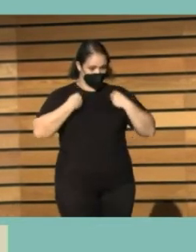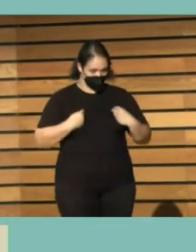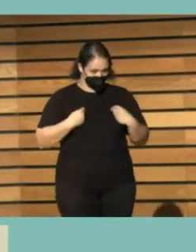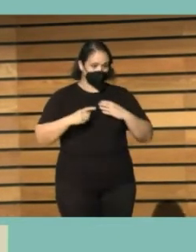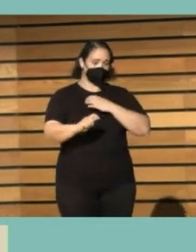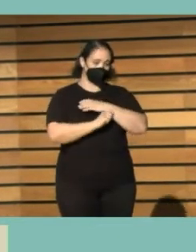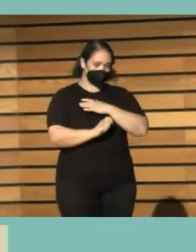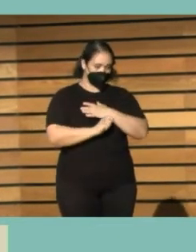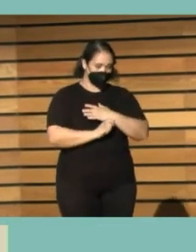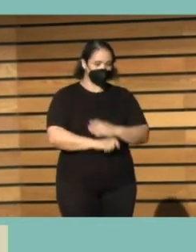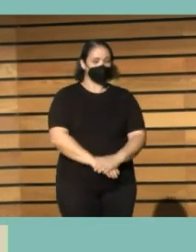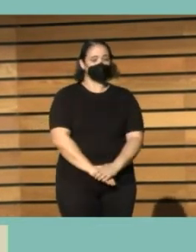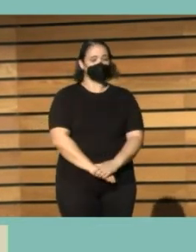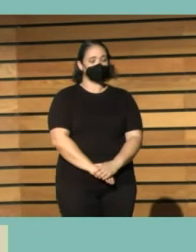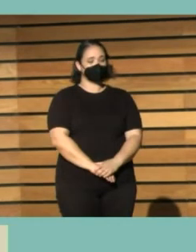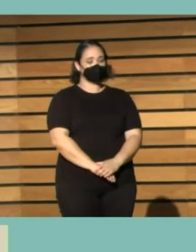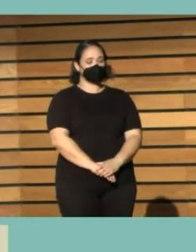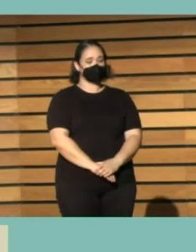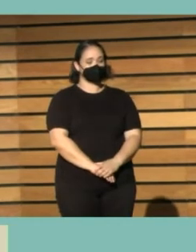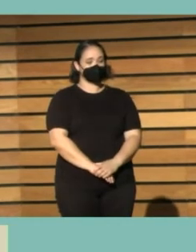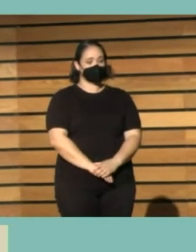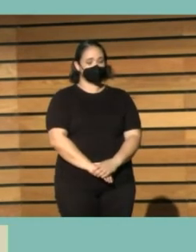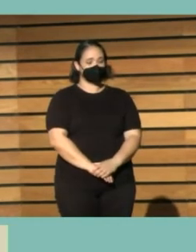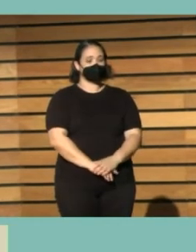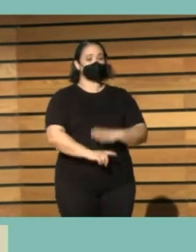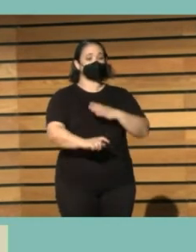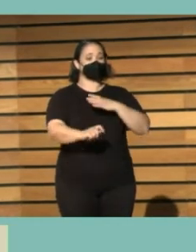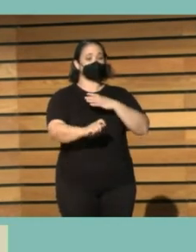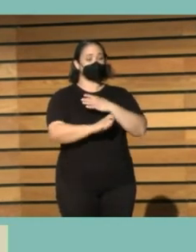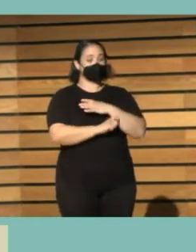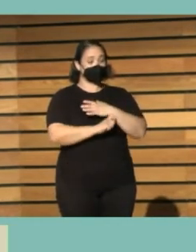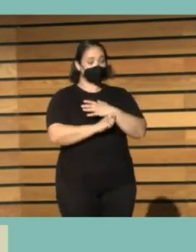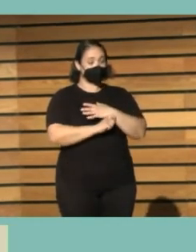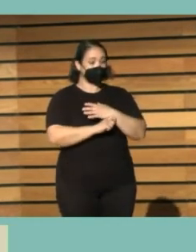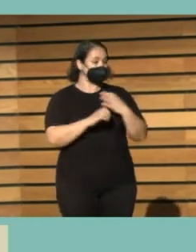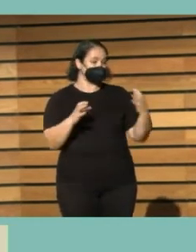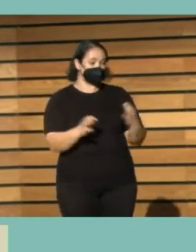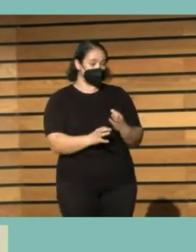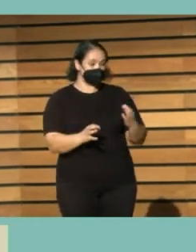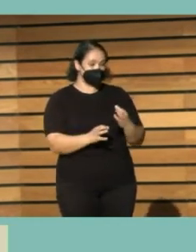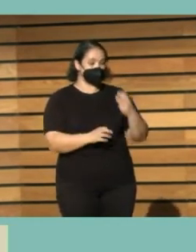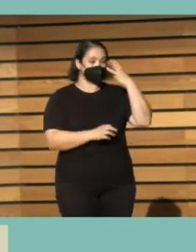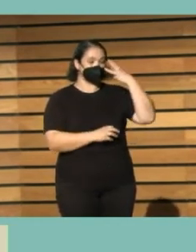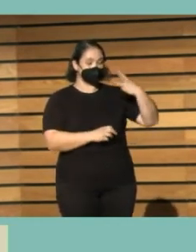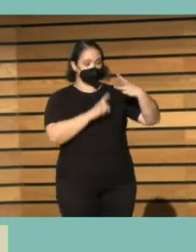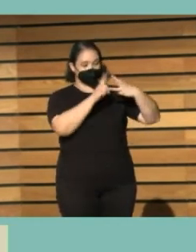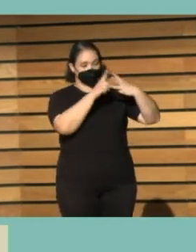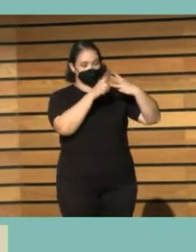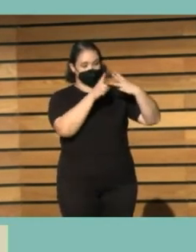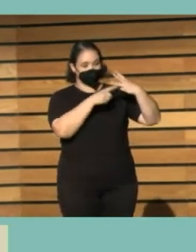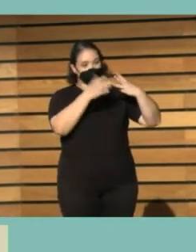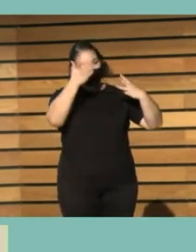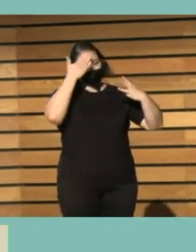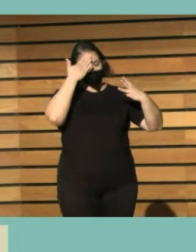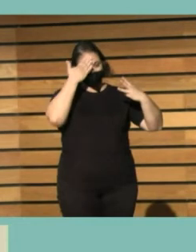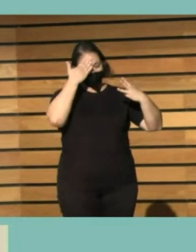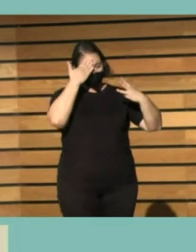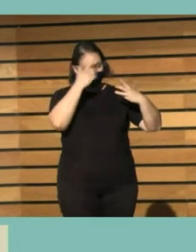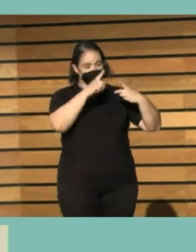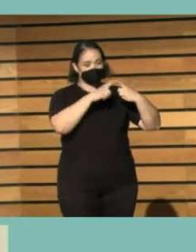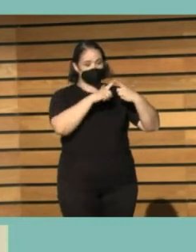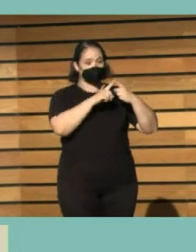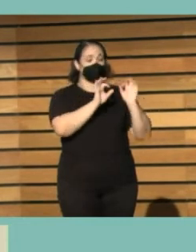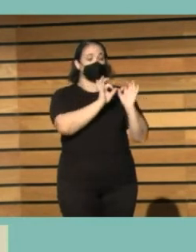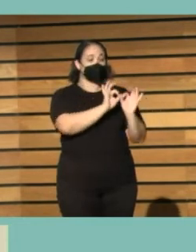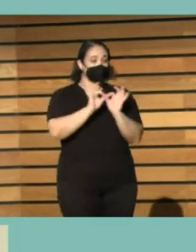estrategia. La estrategia se vertebra sobre tres líneas estratégicas principales. La primera, ampliar las colecciones